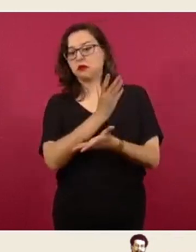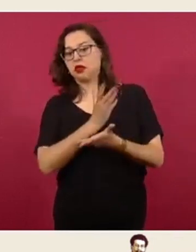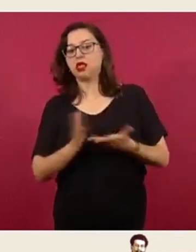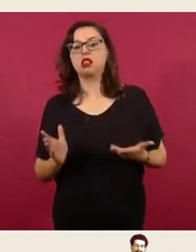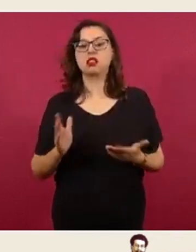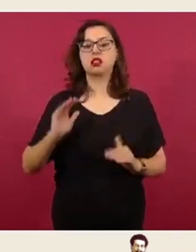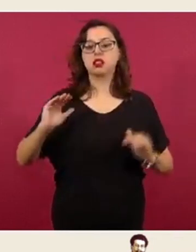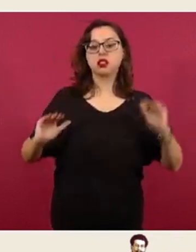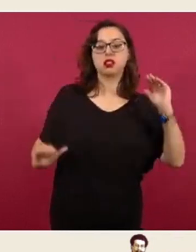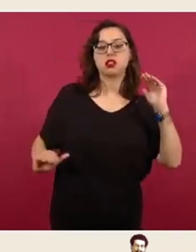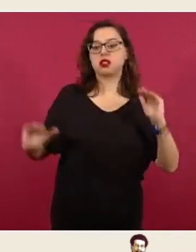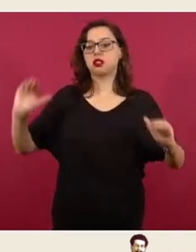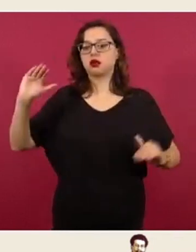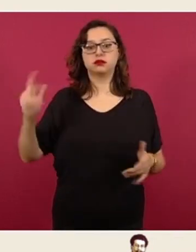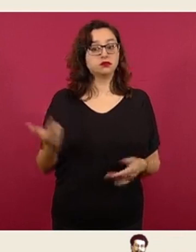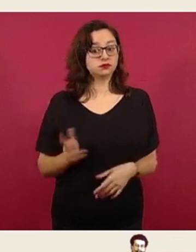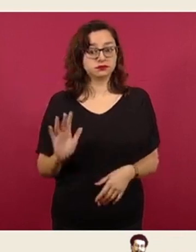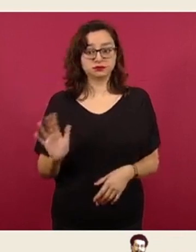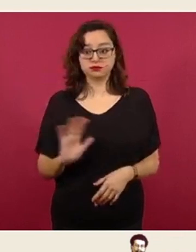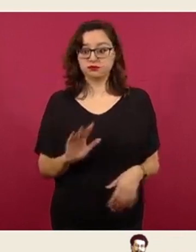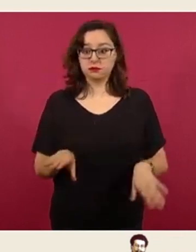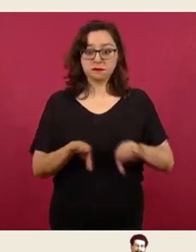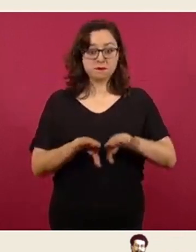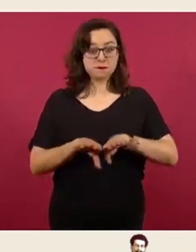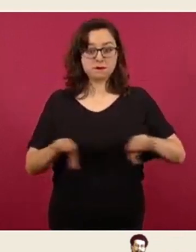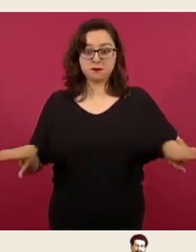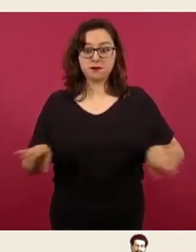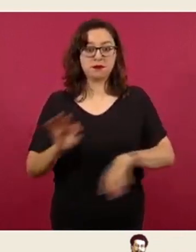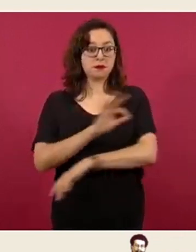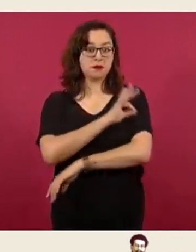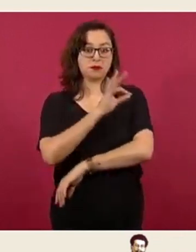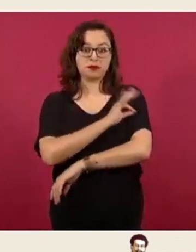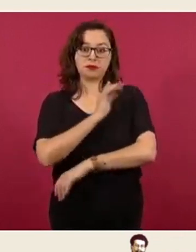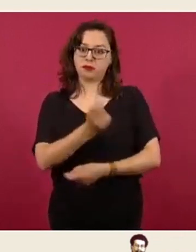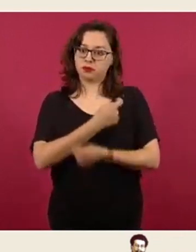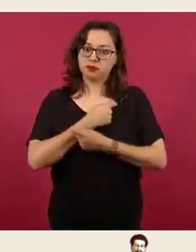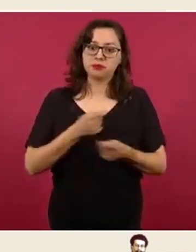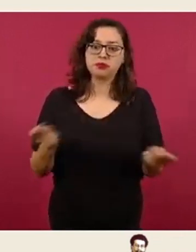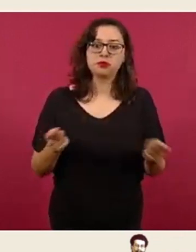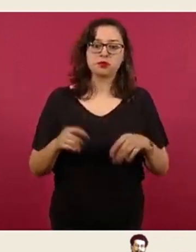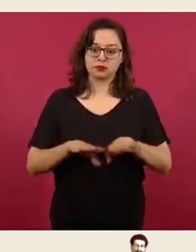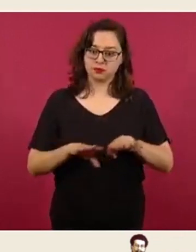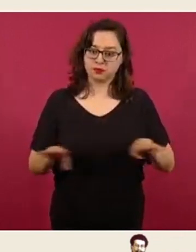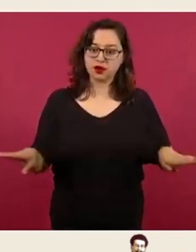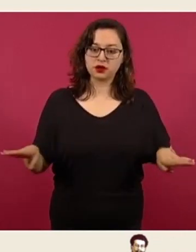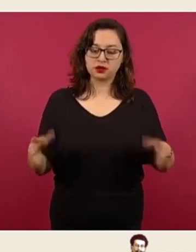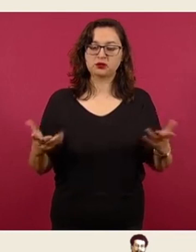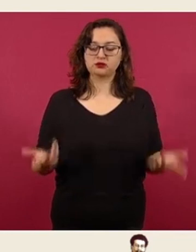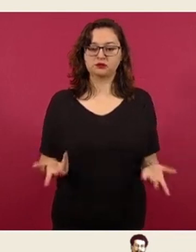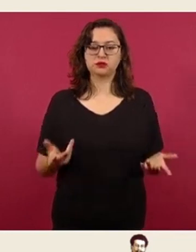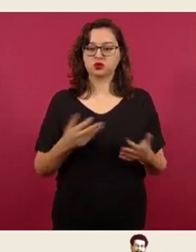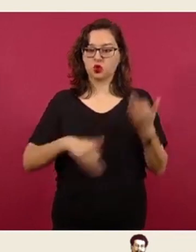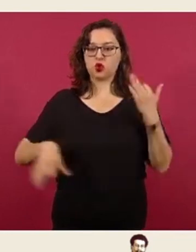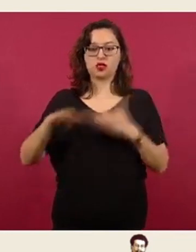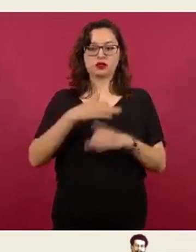en términos de distribución de los asentamientos humanos y mucho menos respecto a derecho a bien.